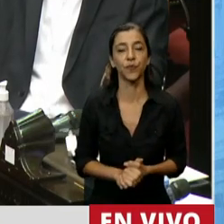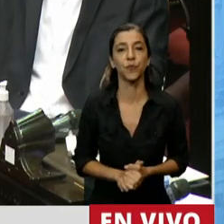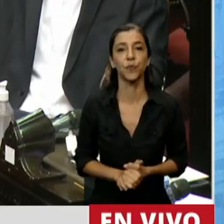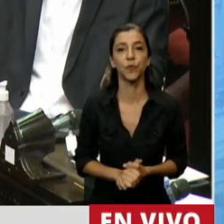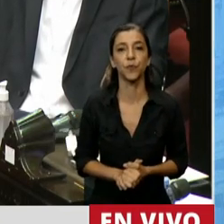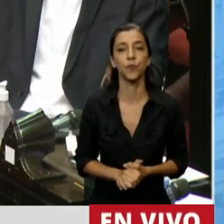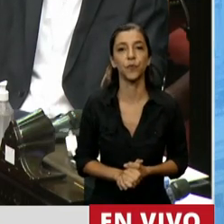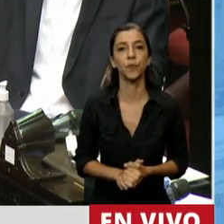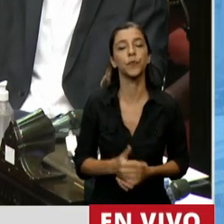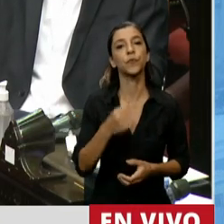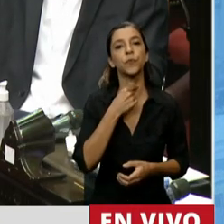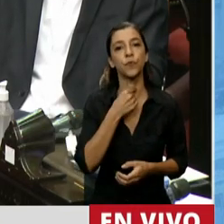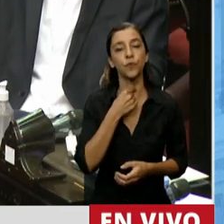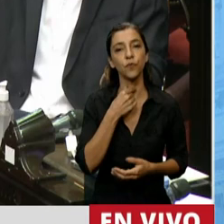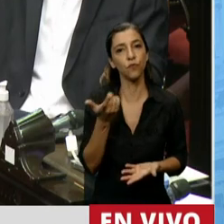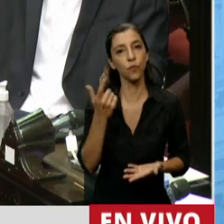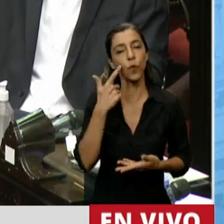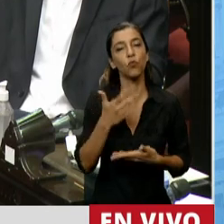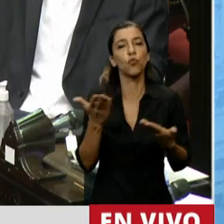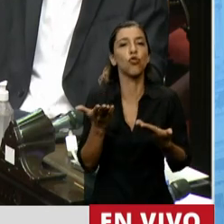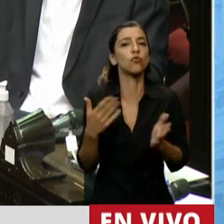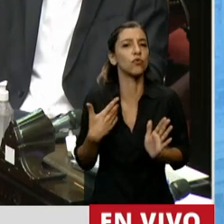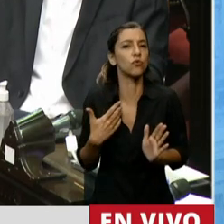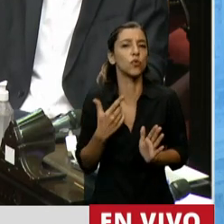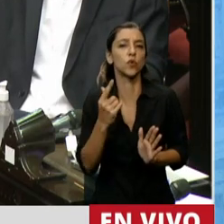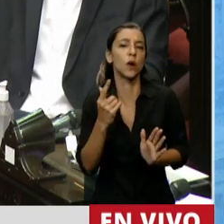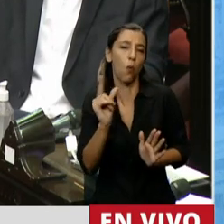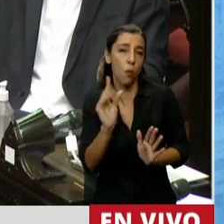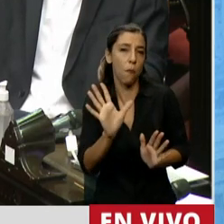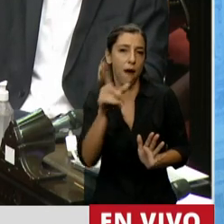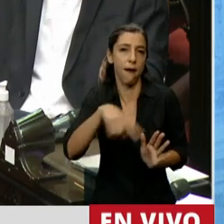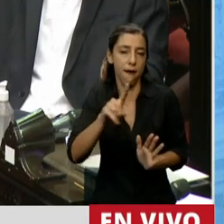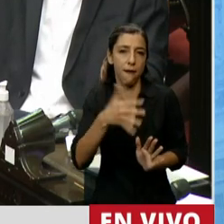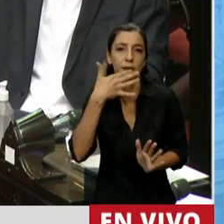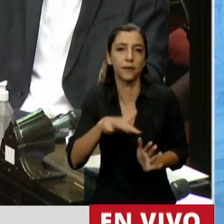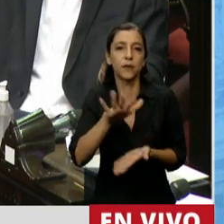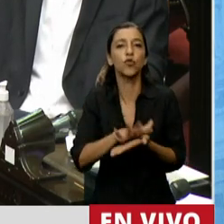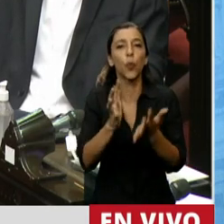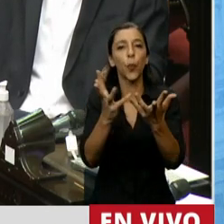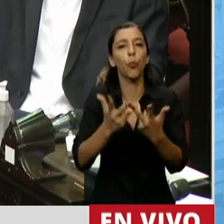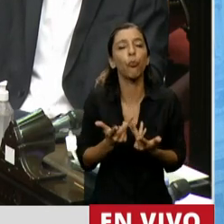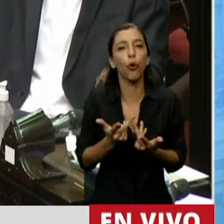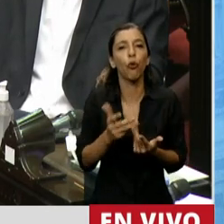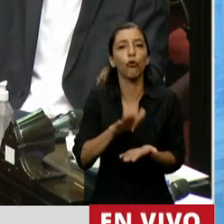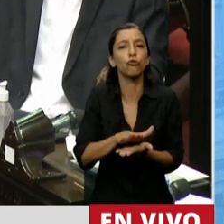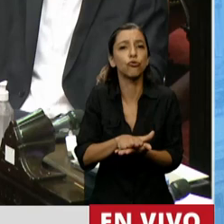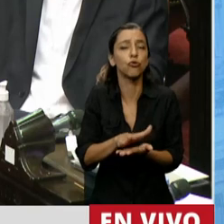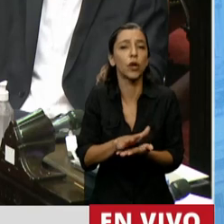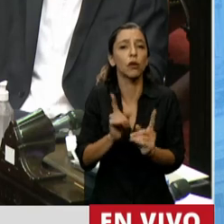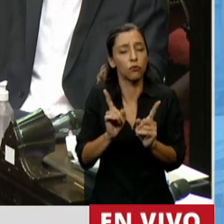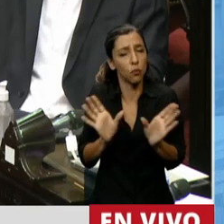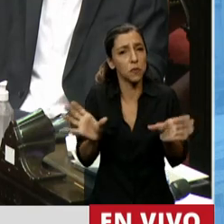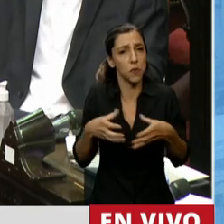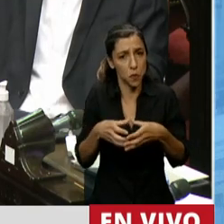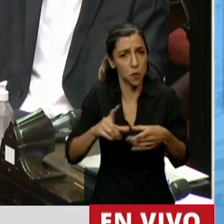Quiero mostrar un poco lo que es el concepto de este proyecto, un proyecto del frente de